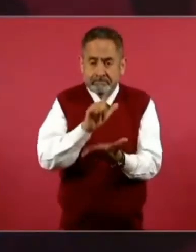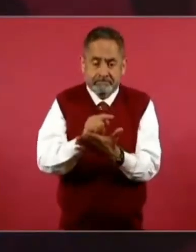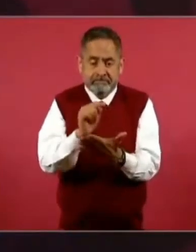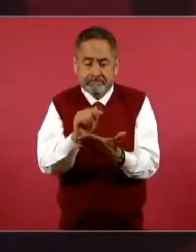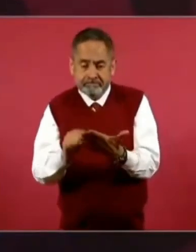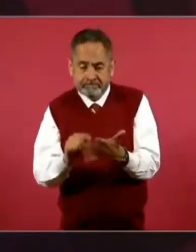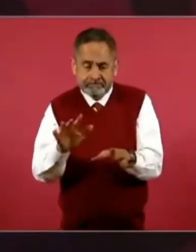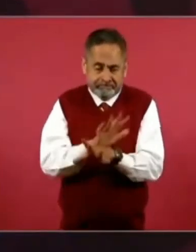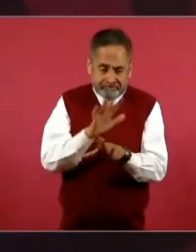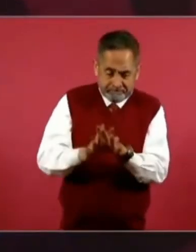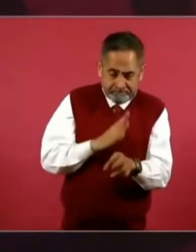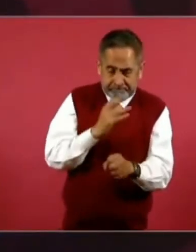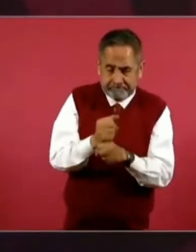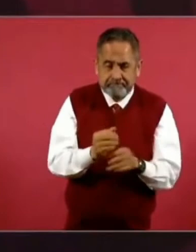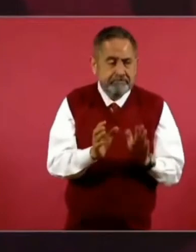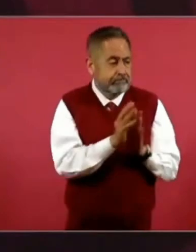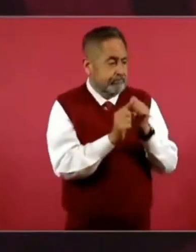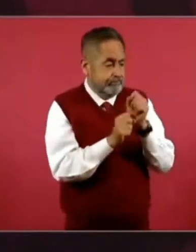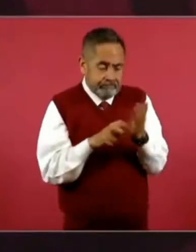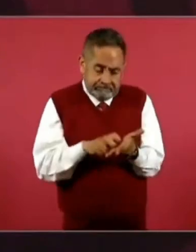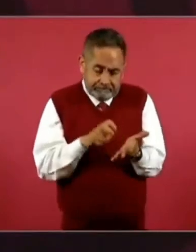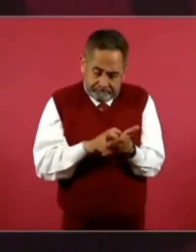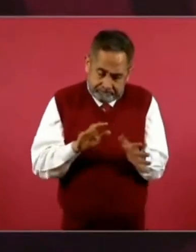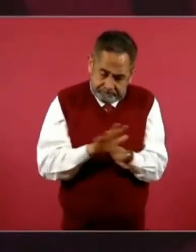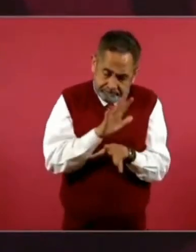hacer reformas a la Constitución.